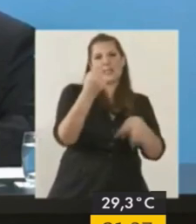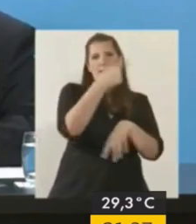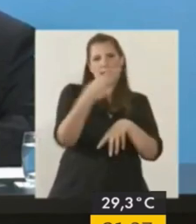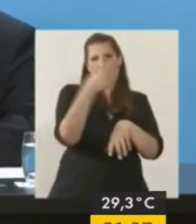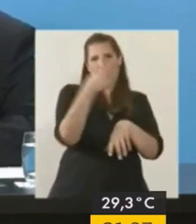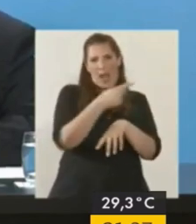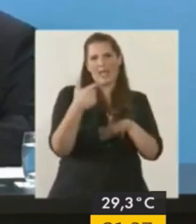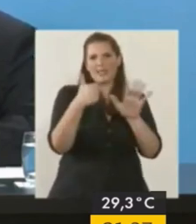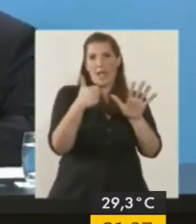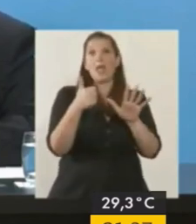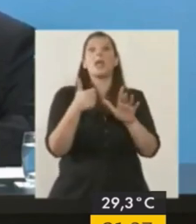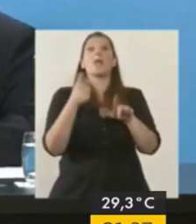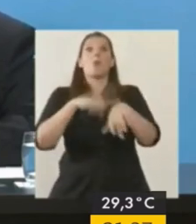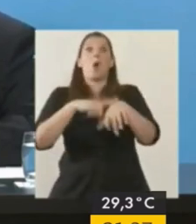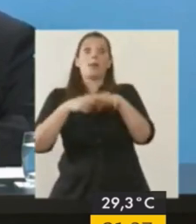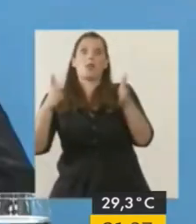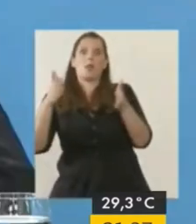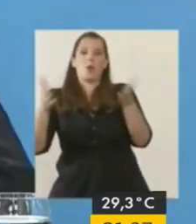temporada alta.